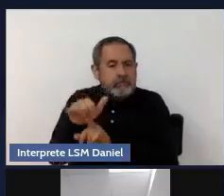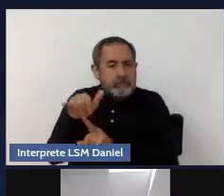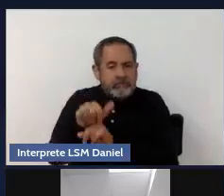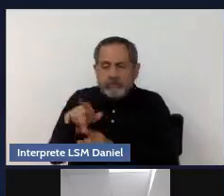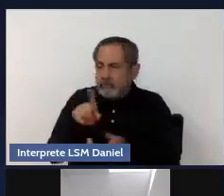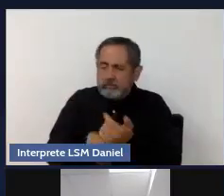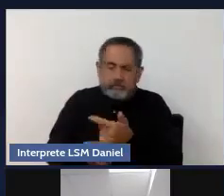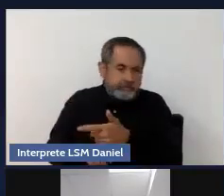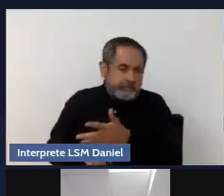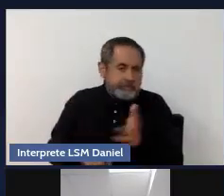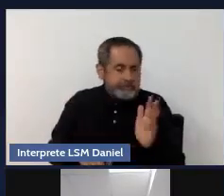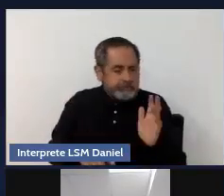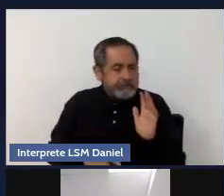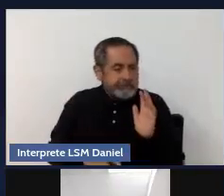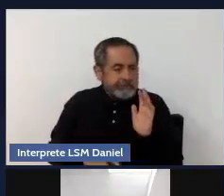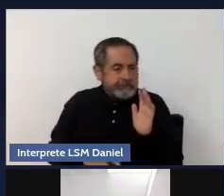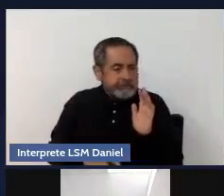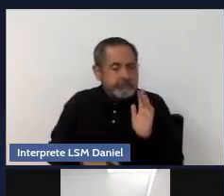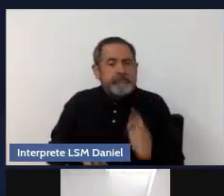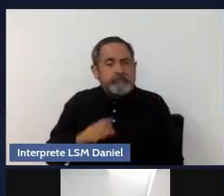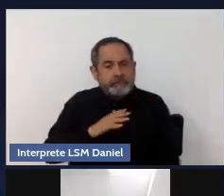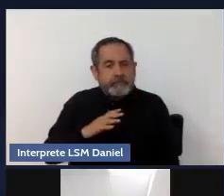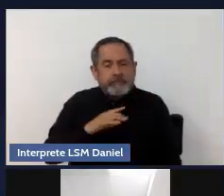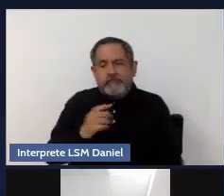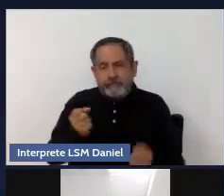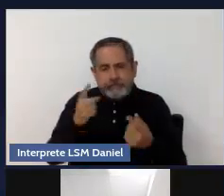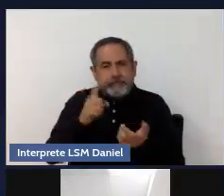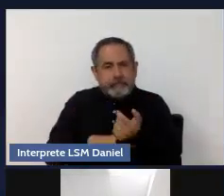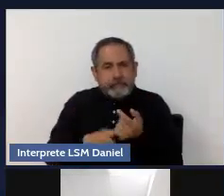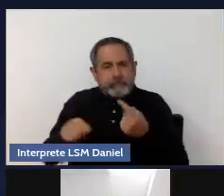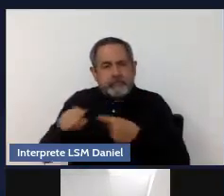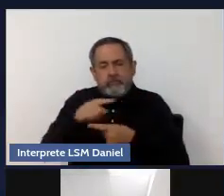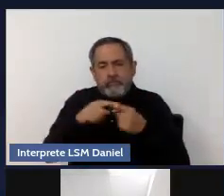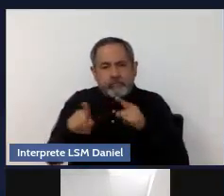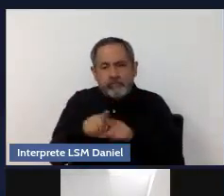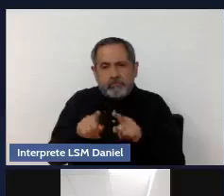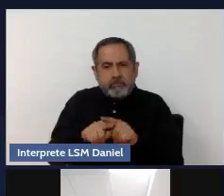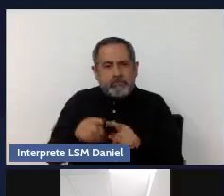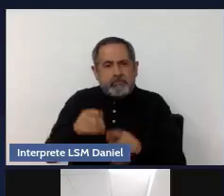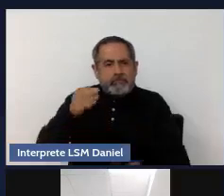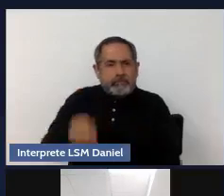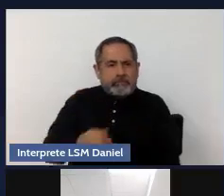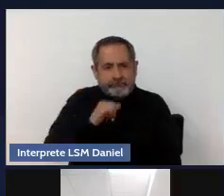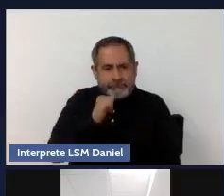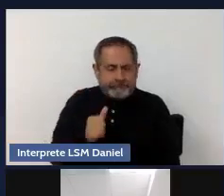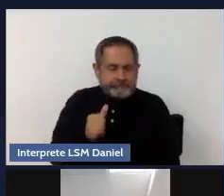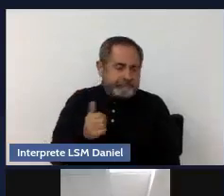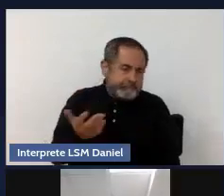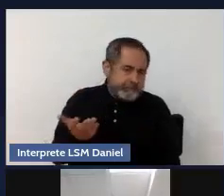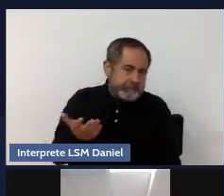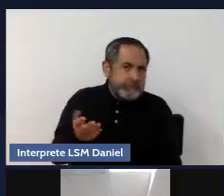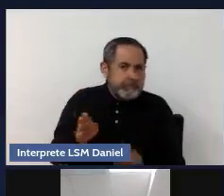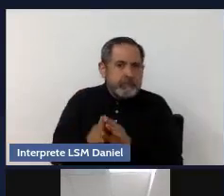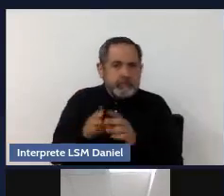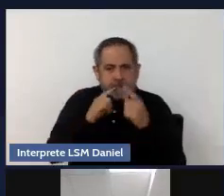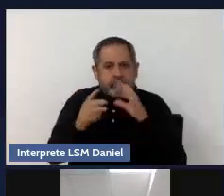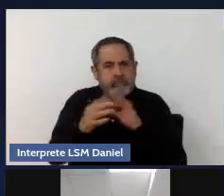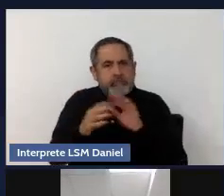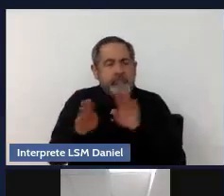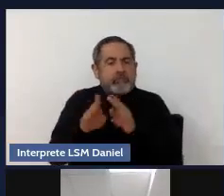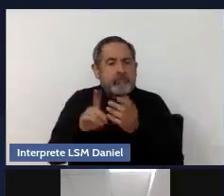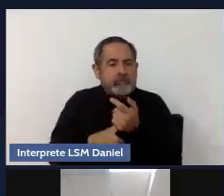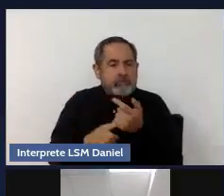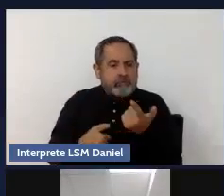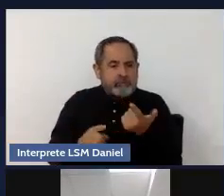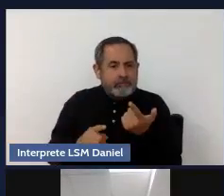puede darse esta no aceptación social y eso puede ser un